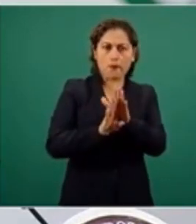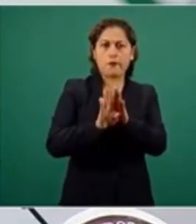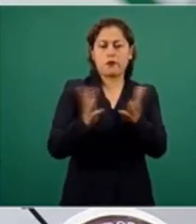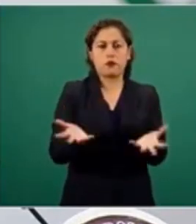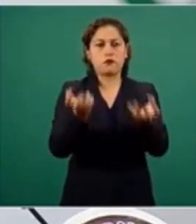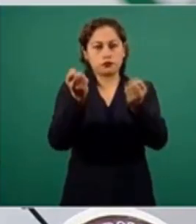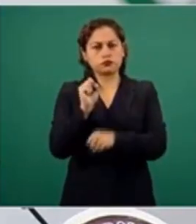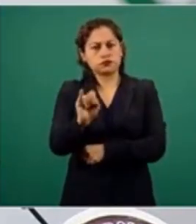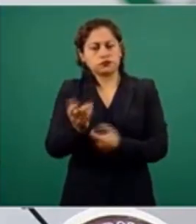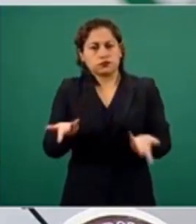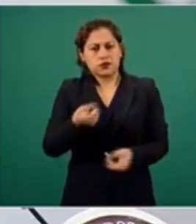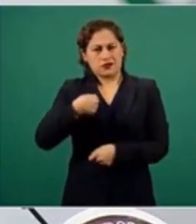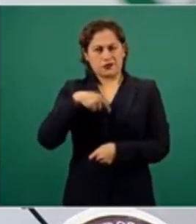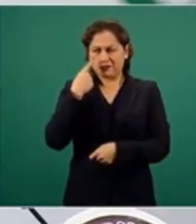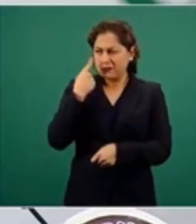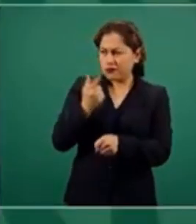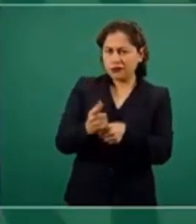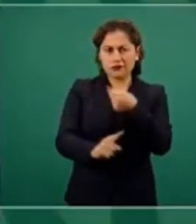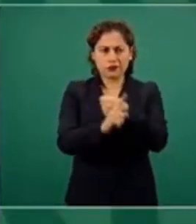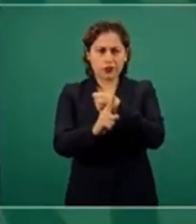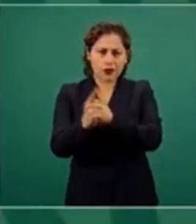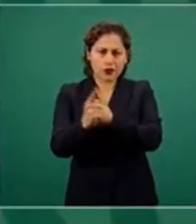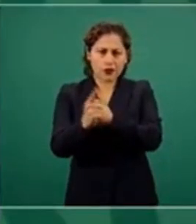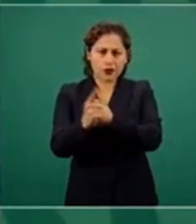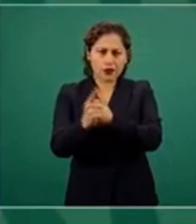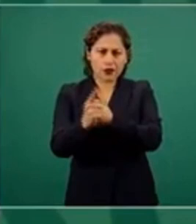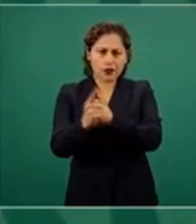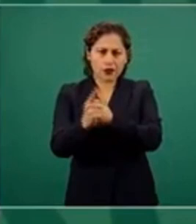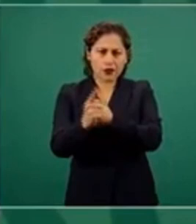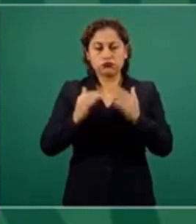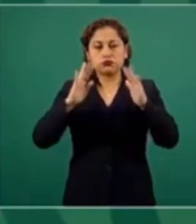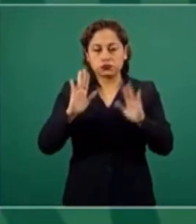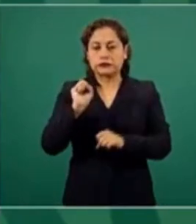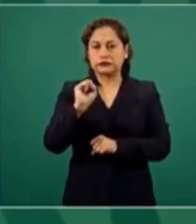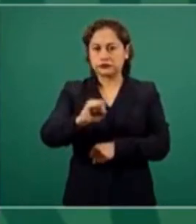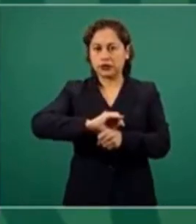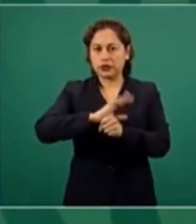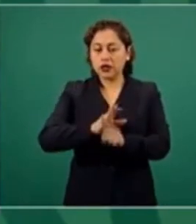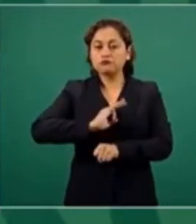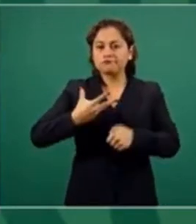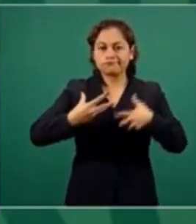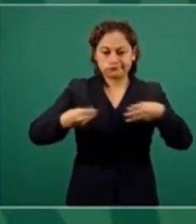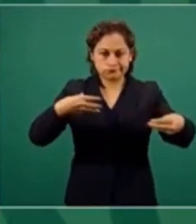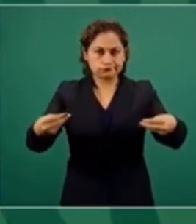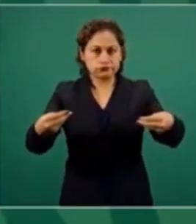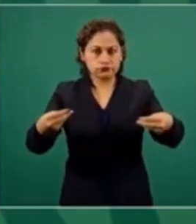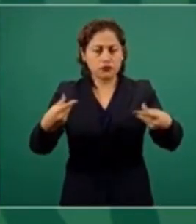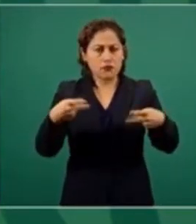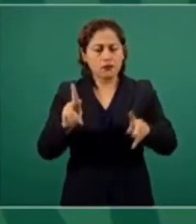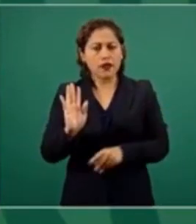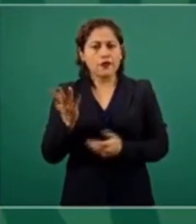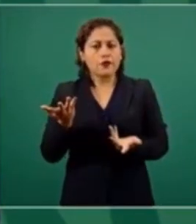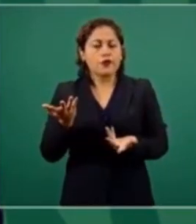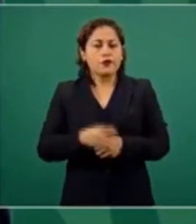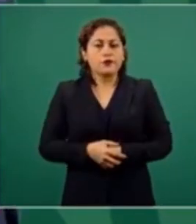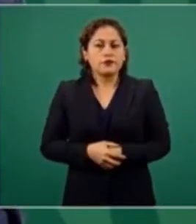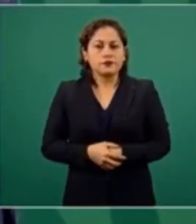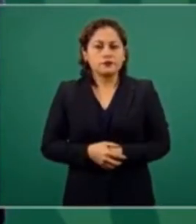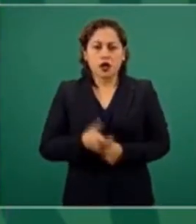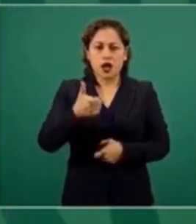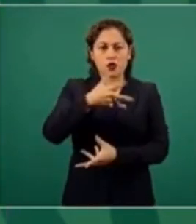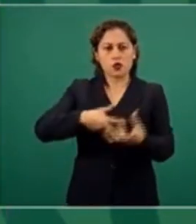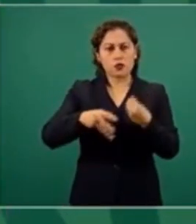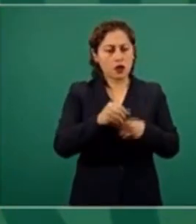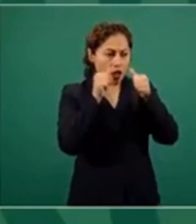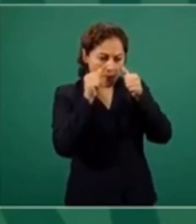No hemos tenido problemas mayores. A pesar de la pandemia, ya se ha iniciado el crecimiento